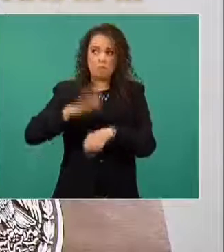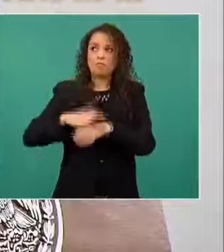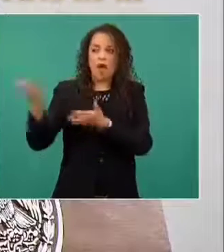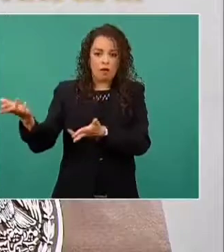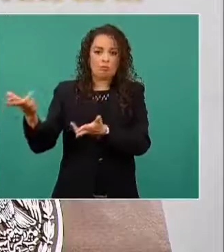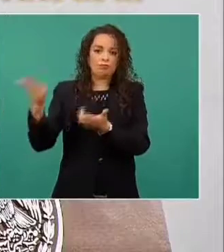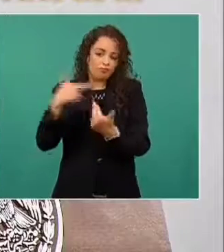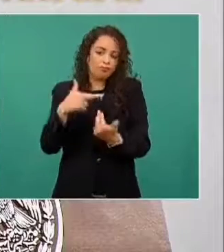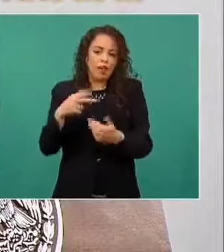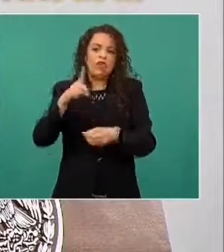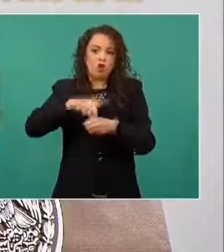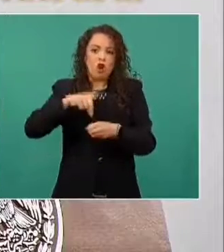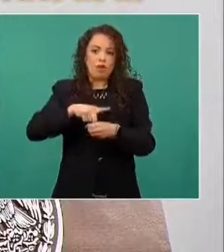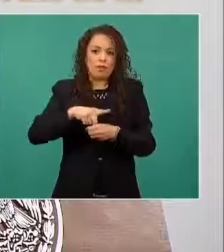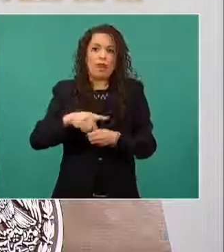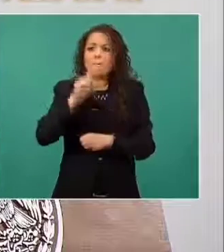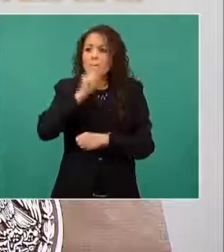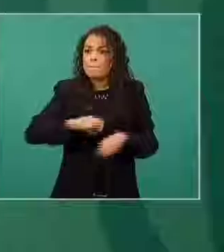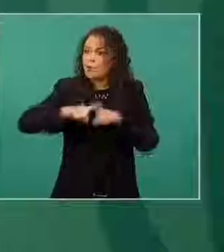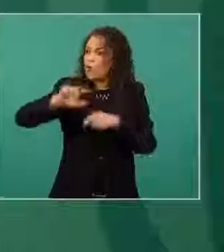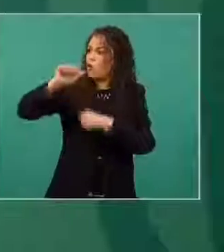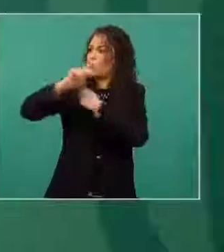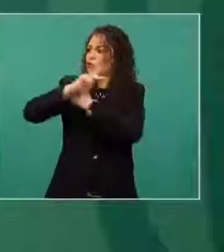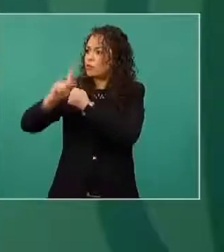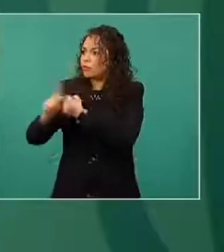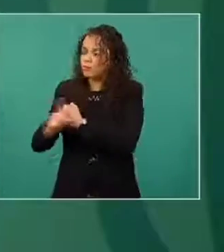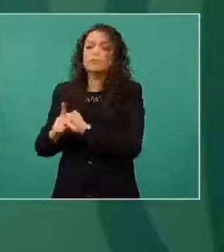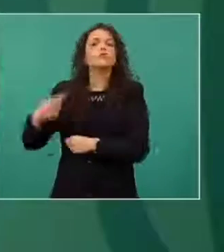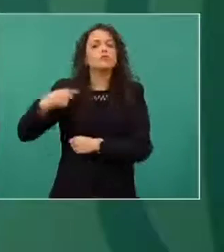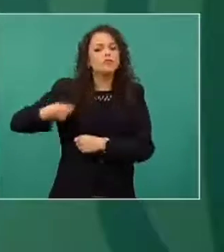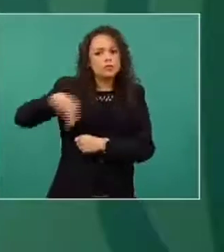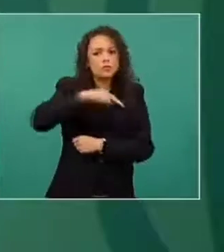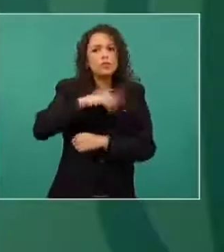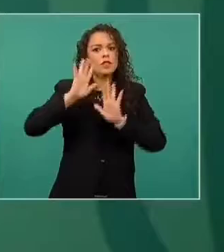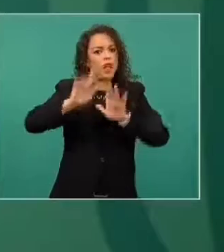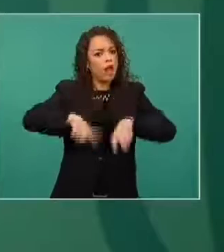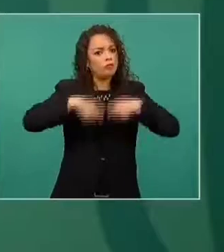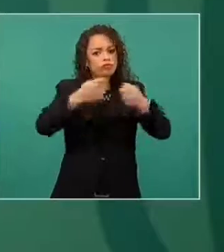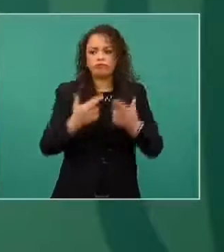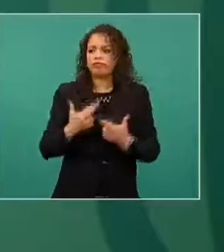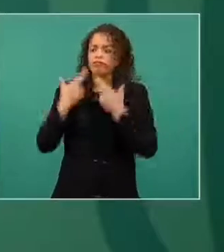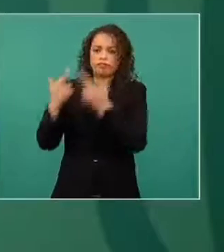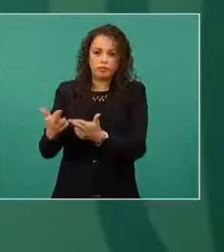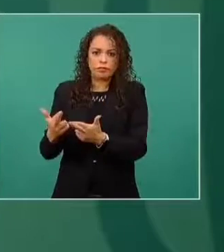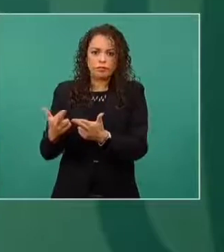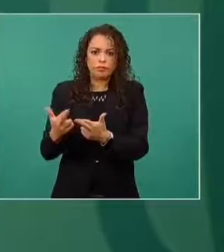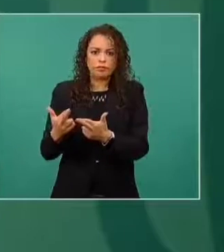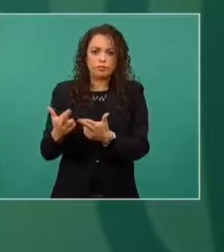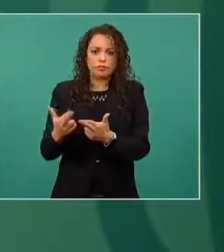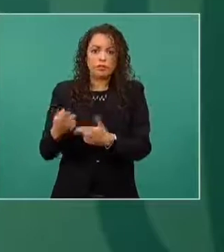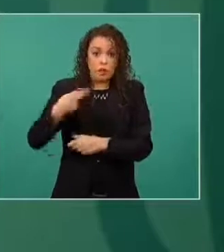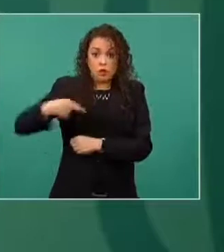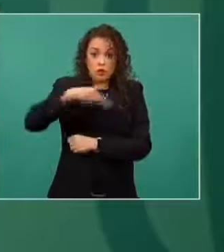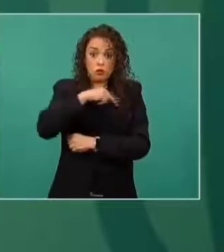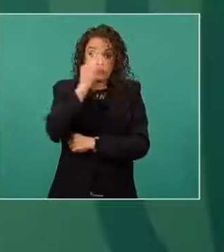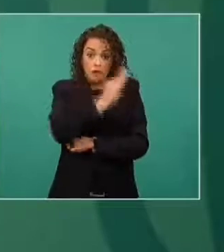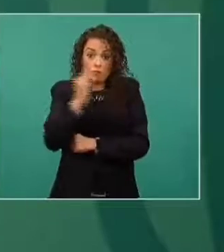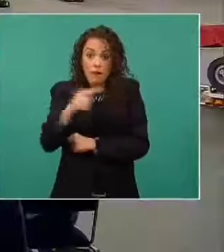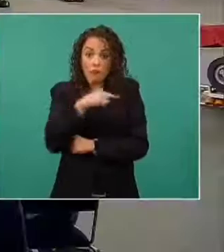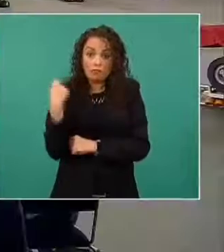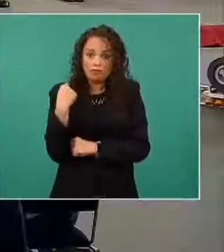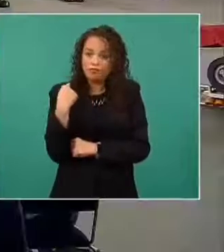hecho otros países. Nosotros mismos hemos donado vacunas. En nuestro caso, no porque se nos vayan a expirar, sino lo hemos hecho